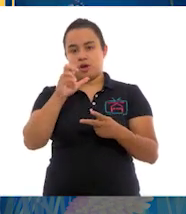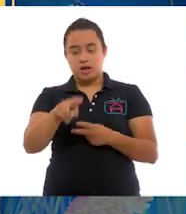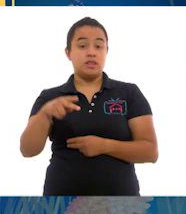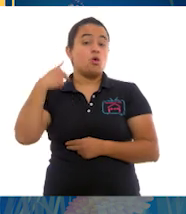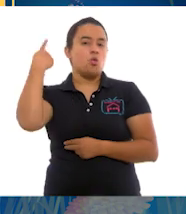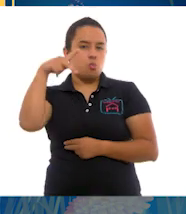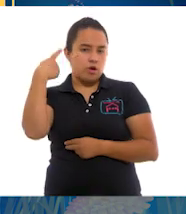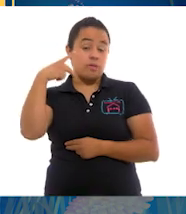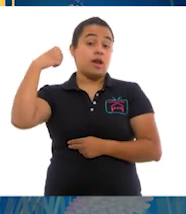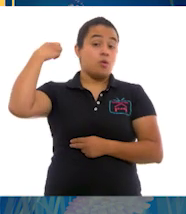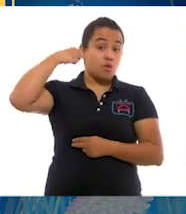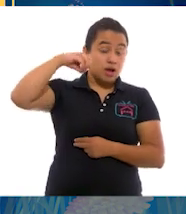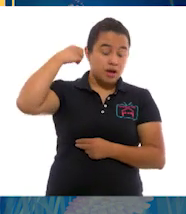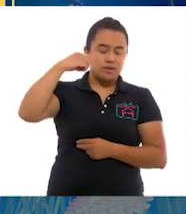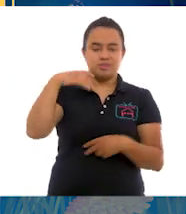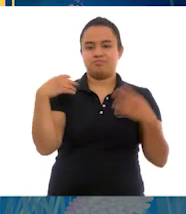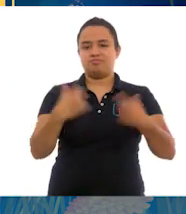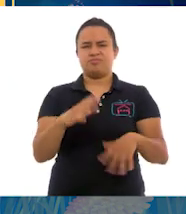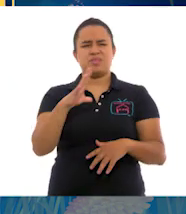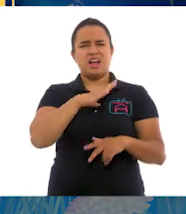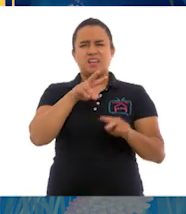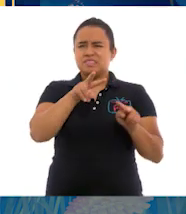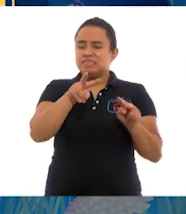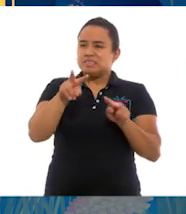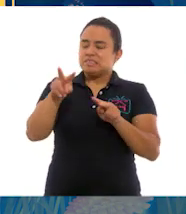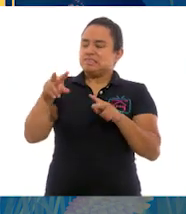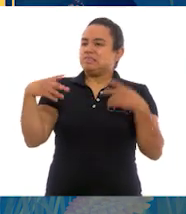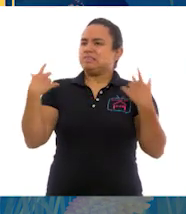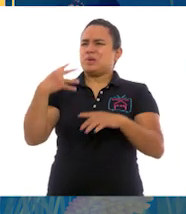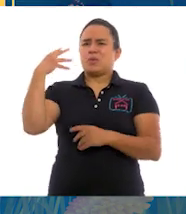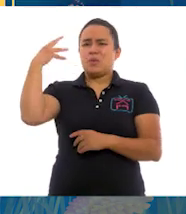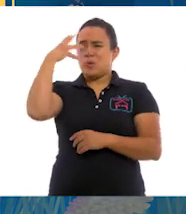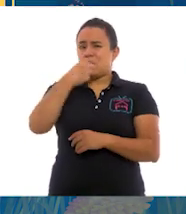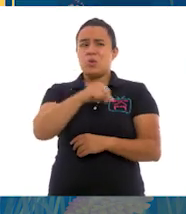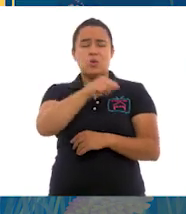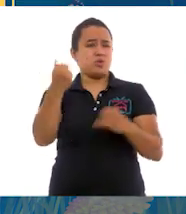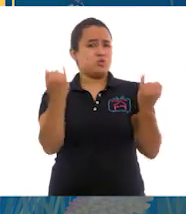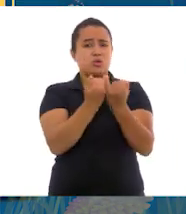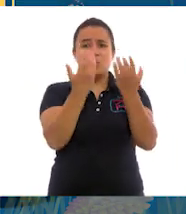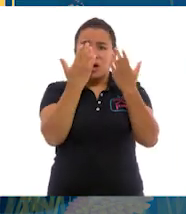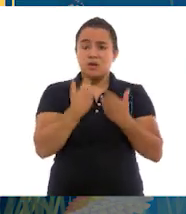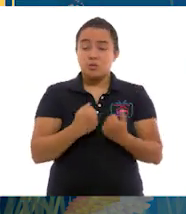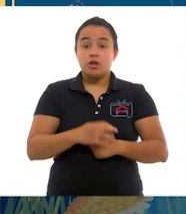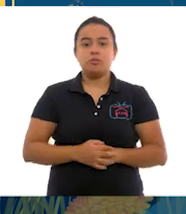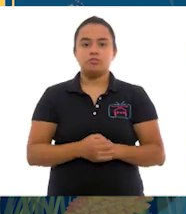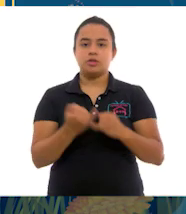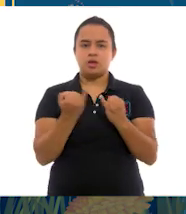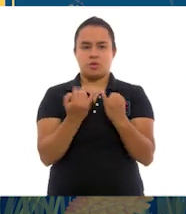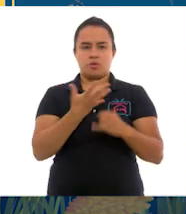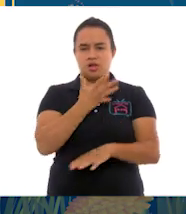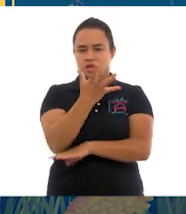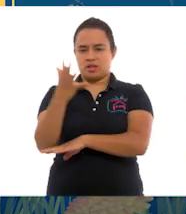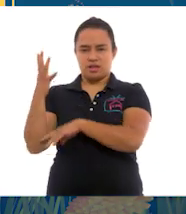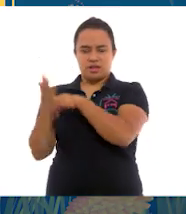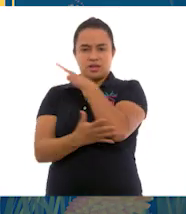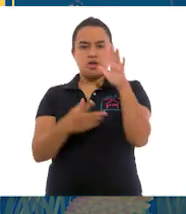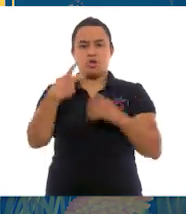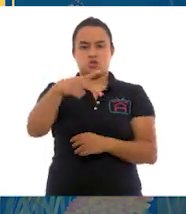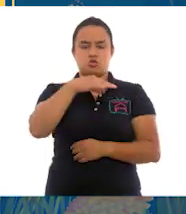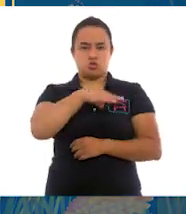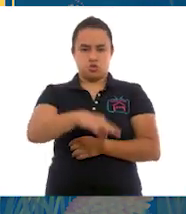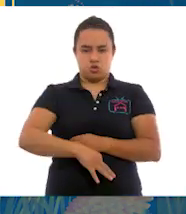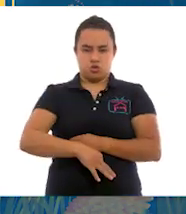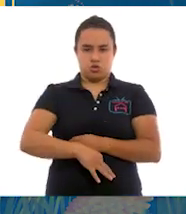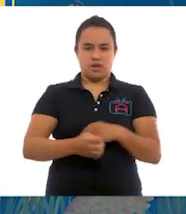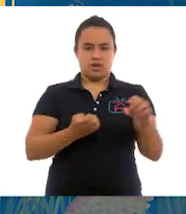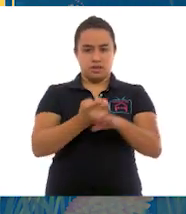Oaxaca, nos abrazan con paisajes inimaginables. También resaltan bosques como el Nevado de Toluca en el Estado de México